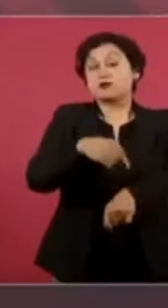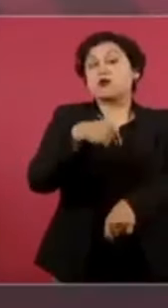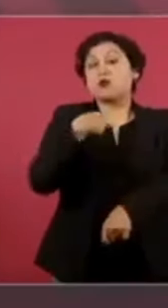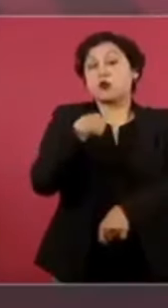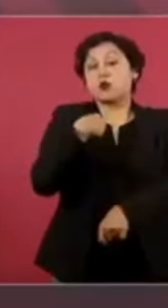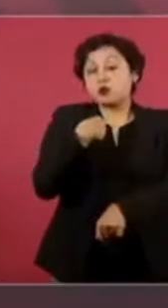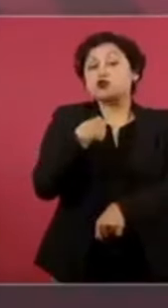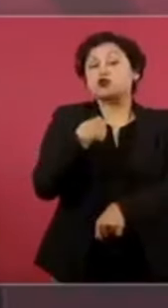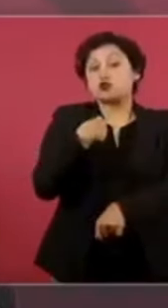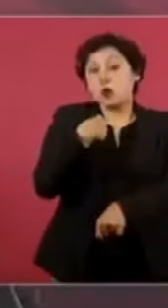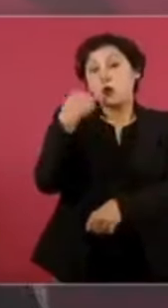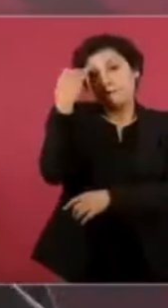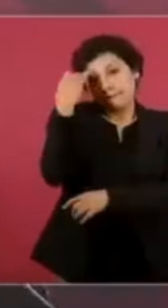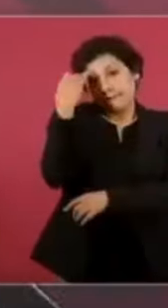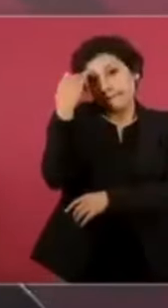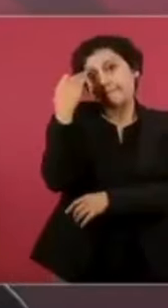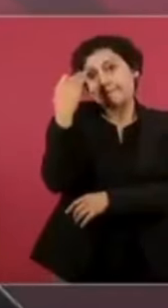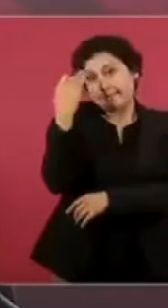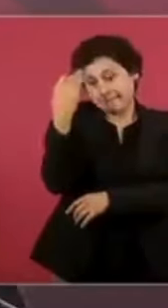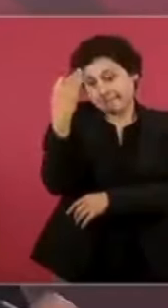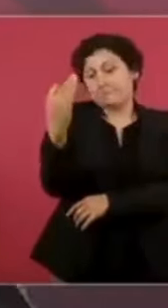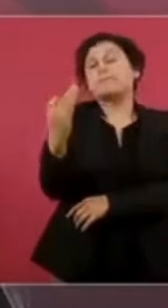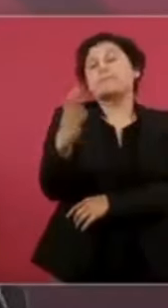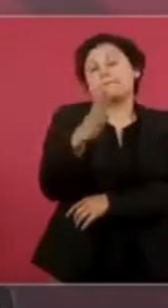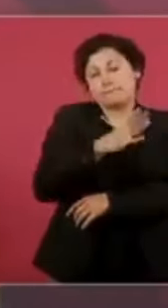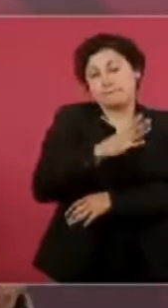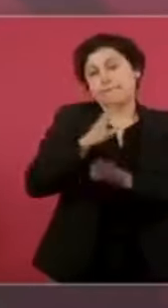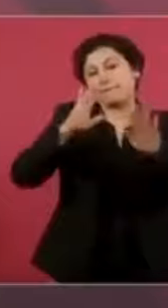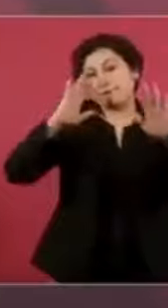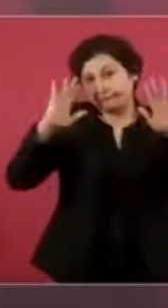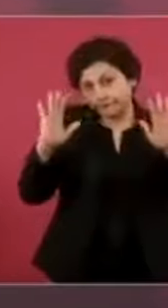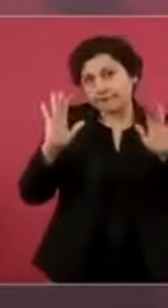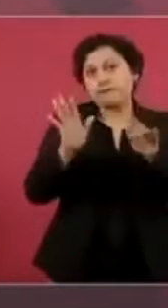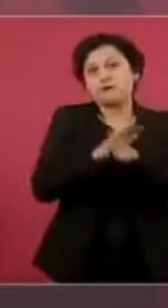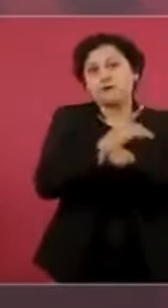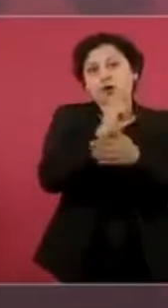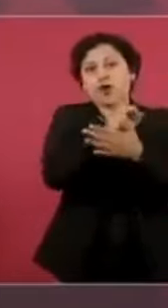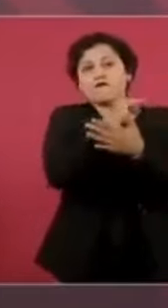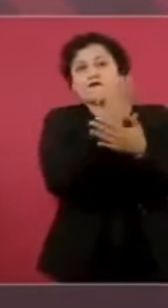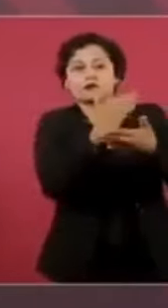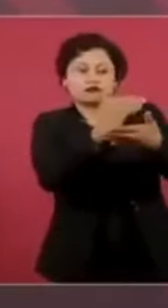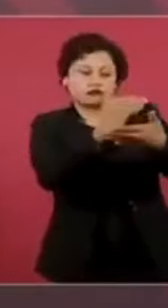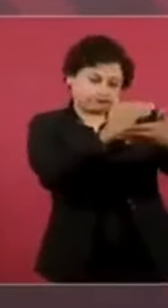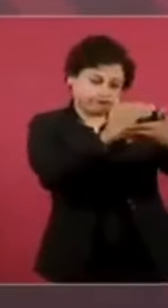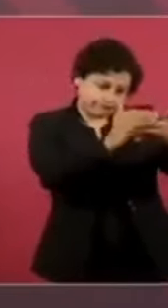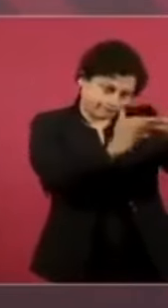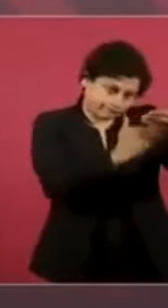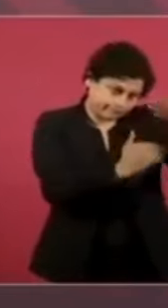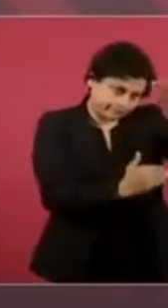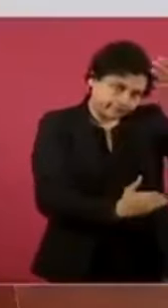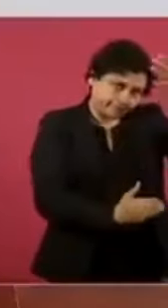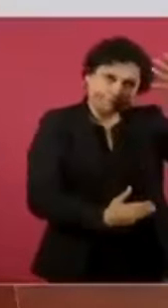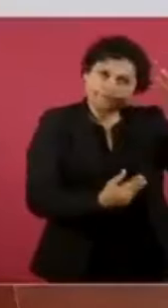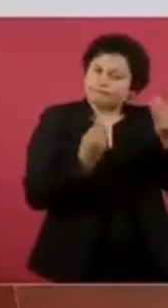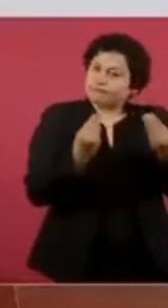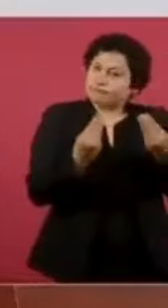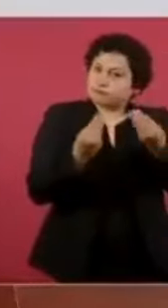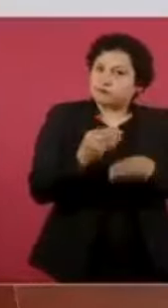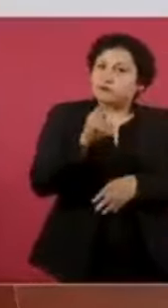lo adelanto, porque es bastante. Digo, por más que estoy haciendo así